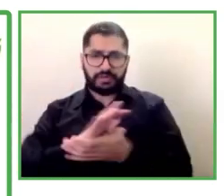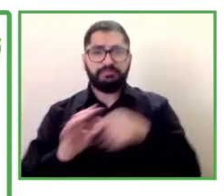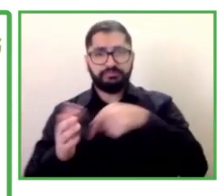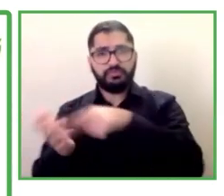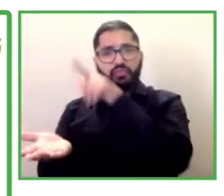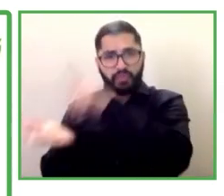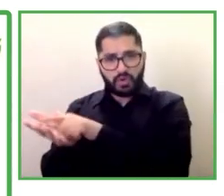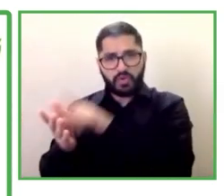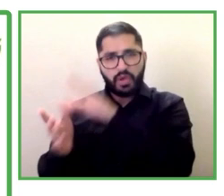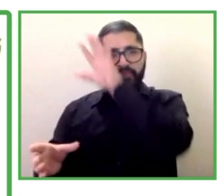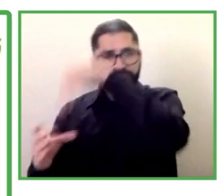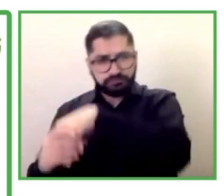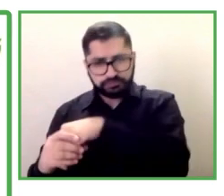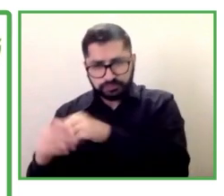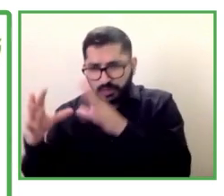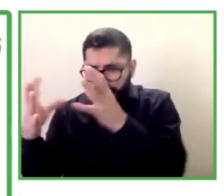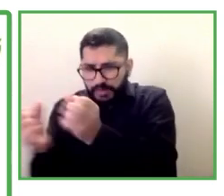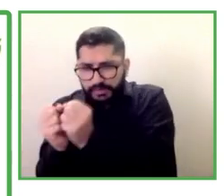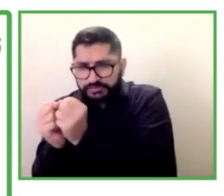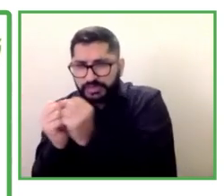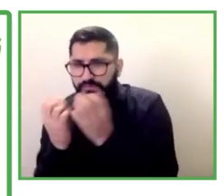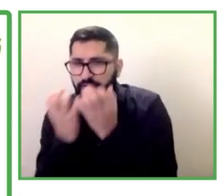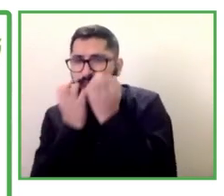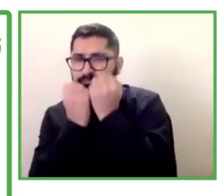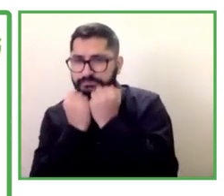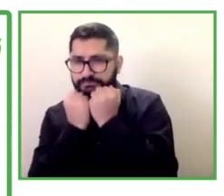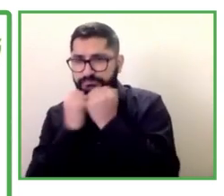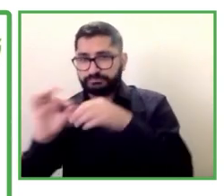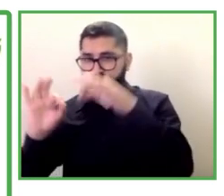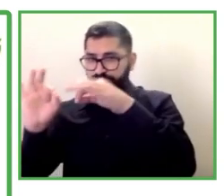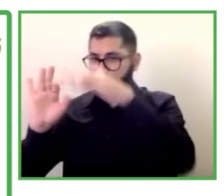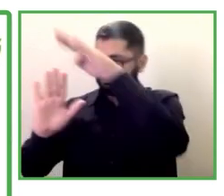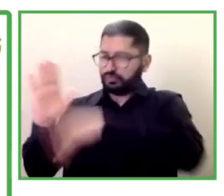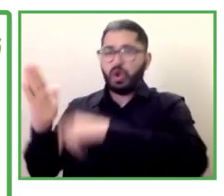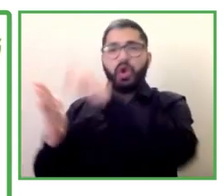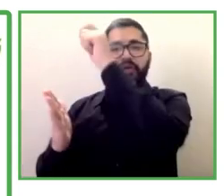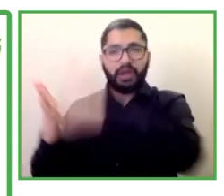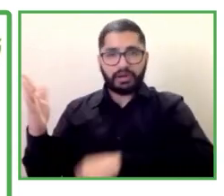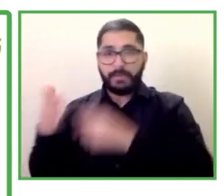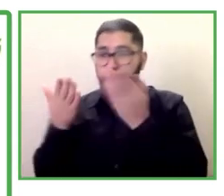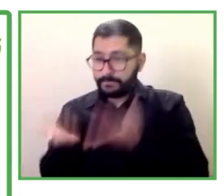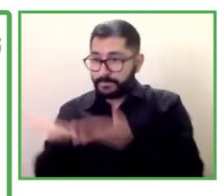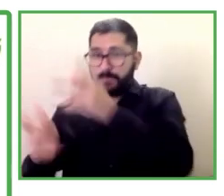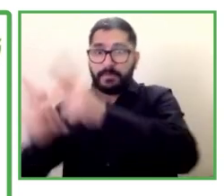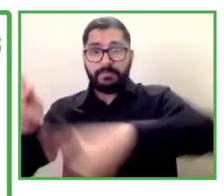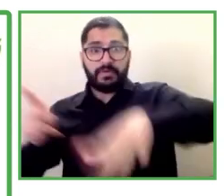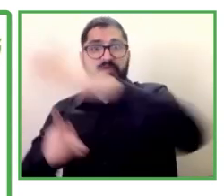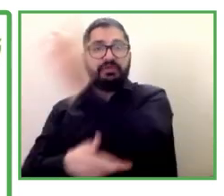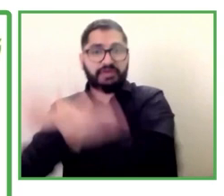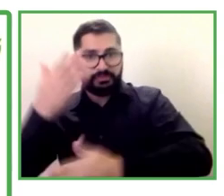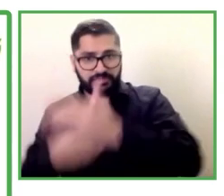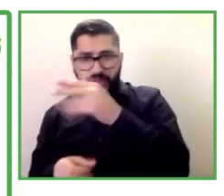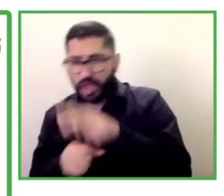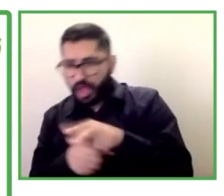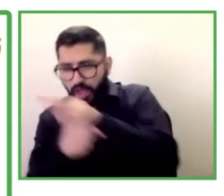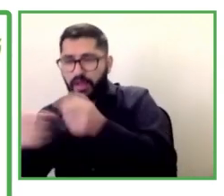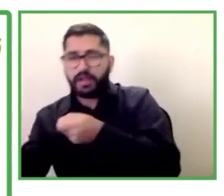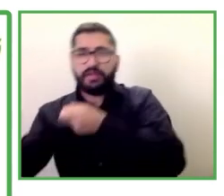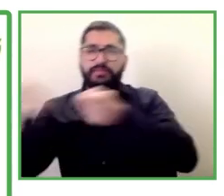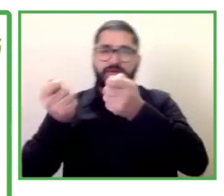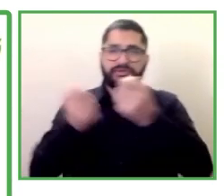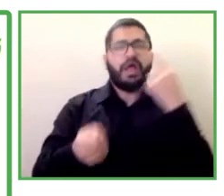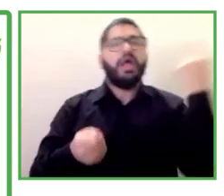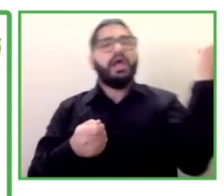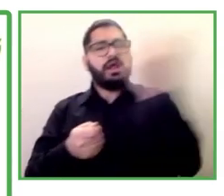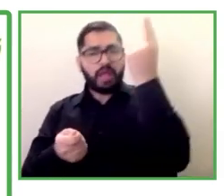con centros especiales de empleo por parte de la administración general del estado de entre el 7% y el 10%